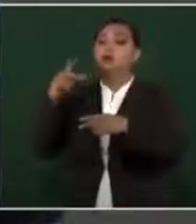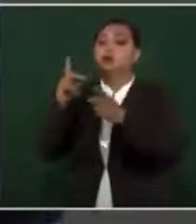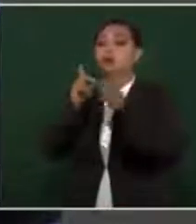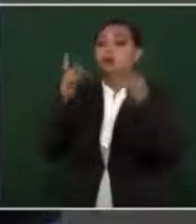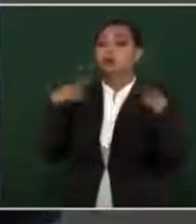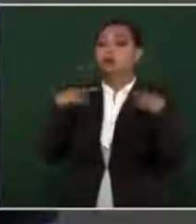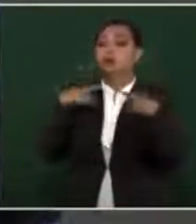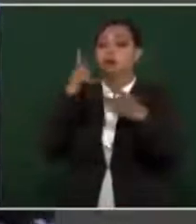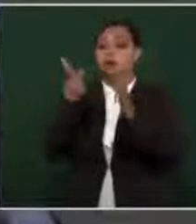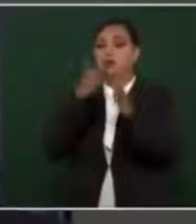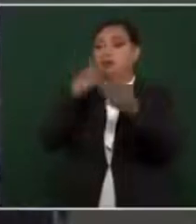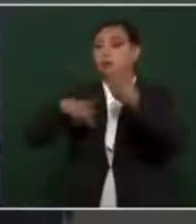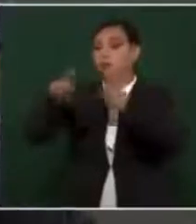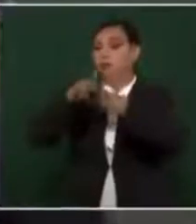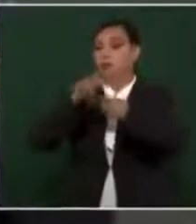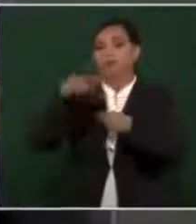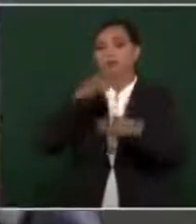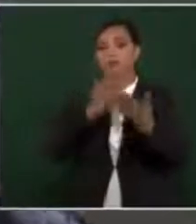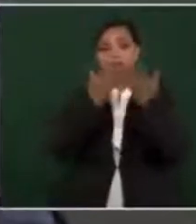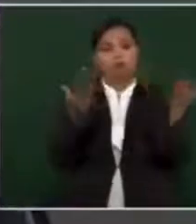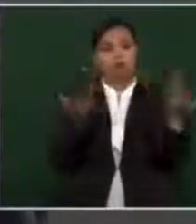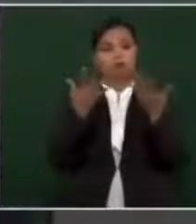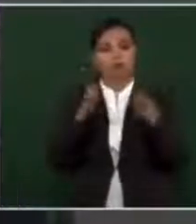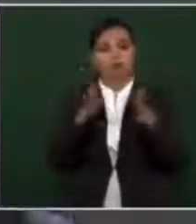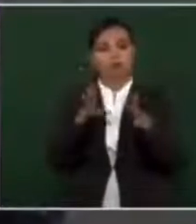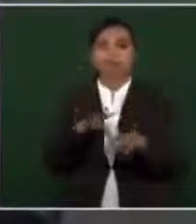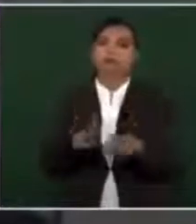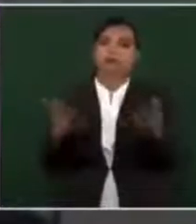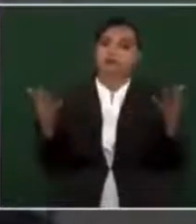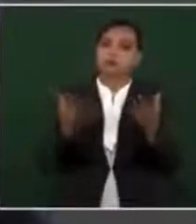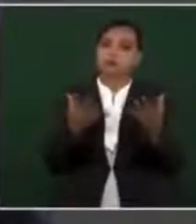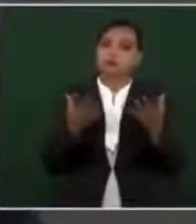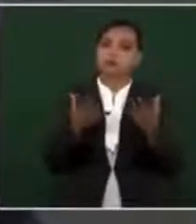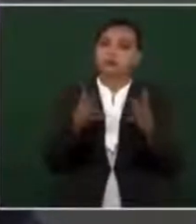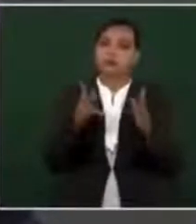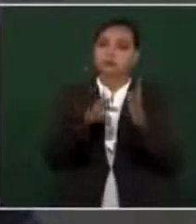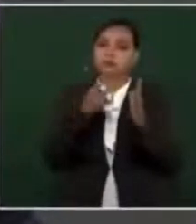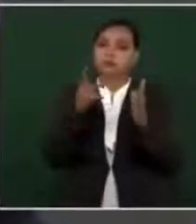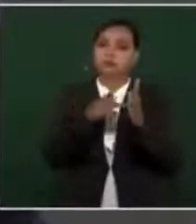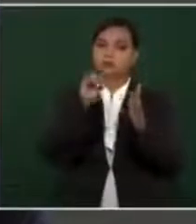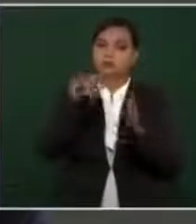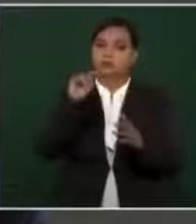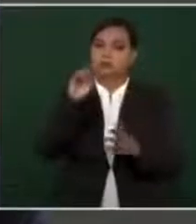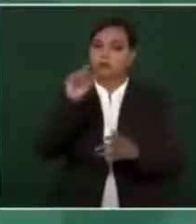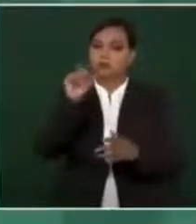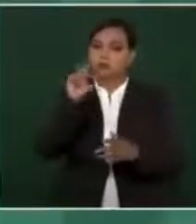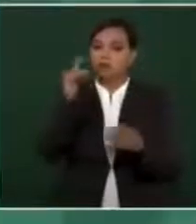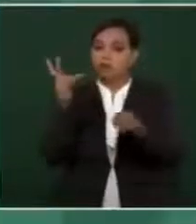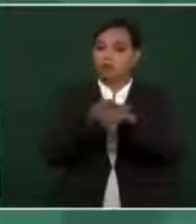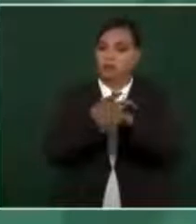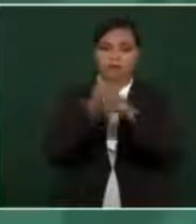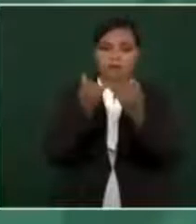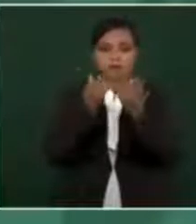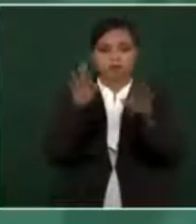extranjeras. Entonces, ahora ya se va a controlar esta situación